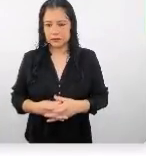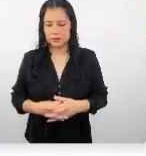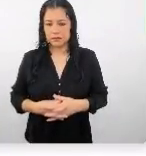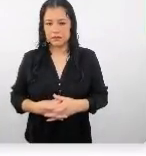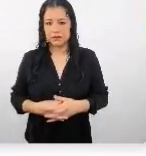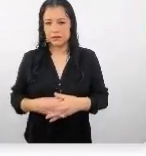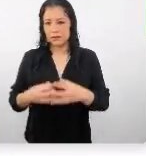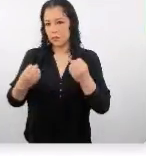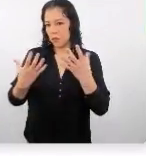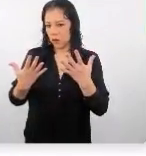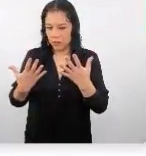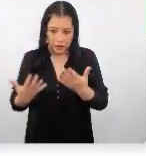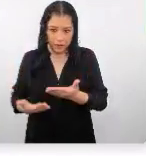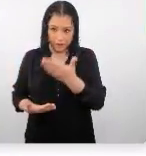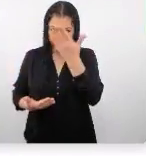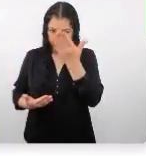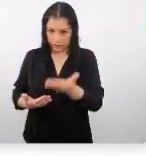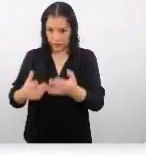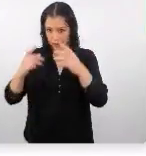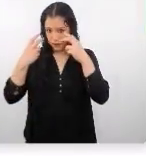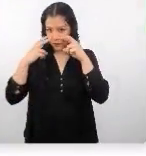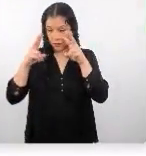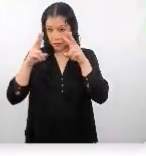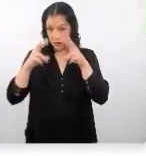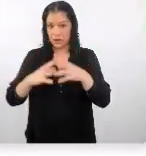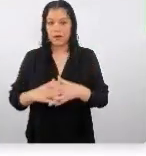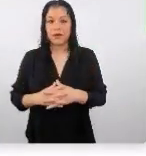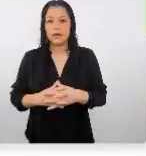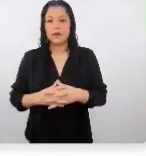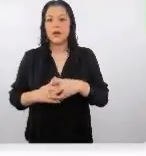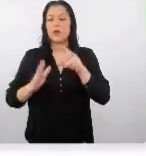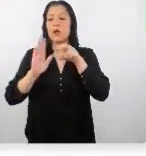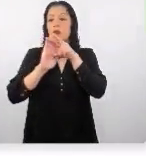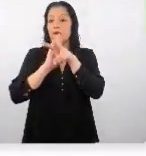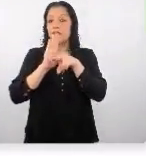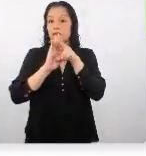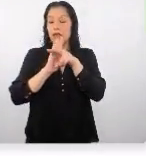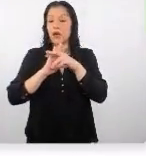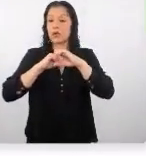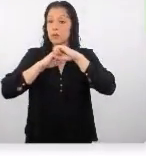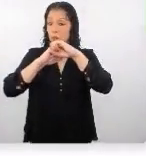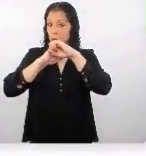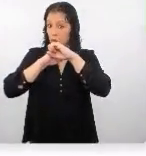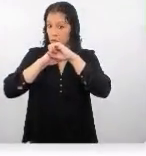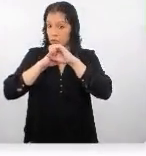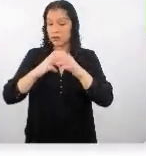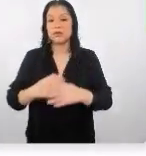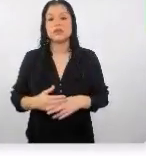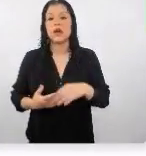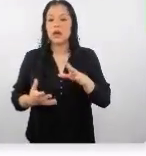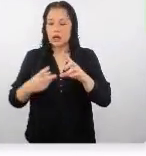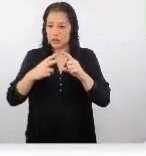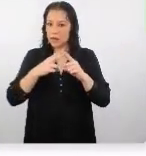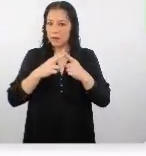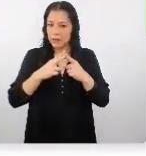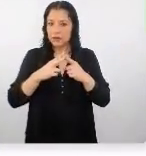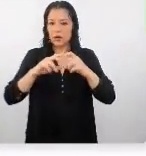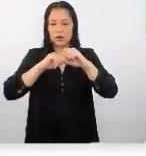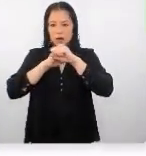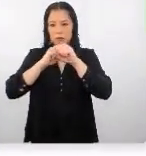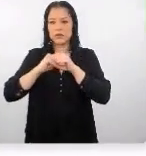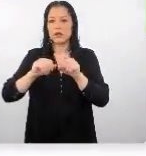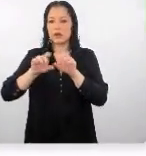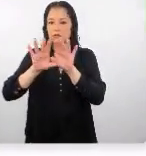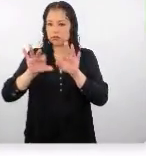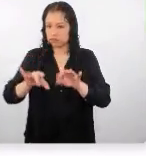muy bien esto es esto es uno de los videos promocionales que se inició con la campaña digital que